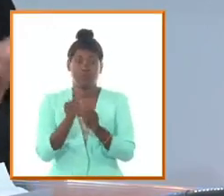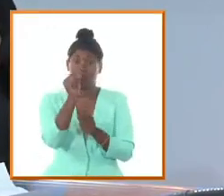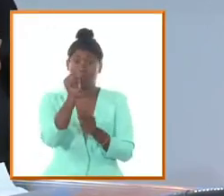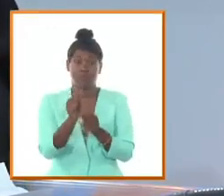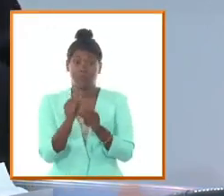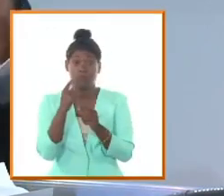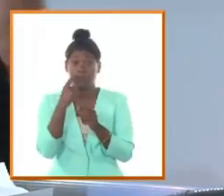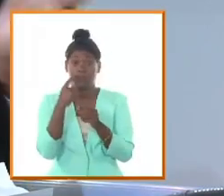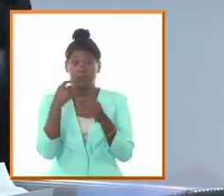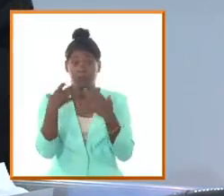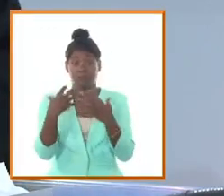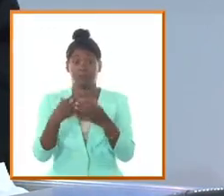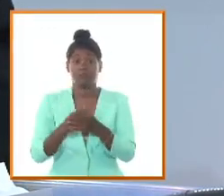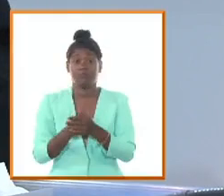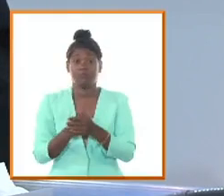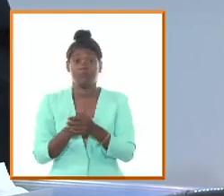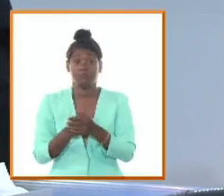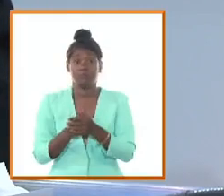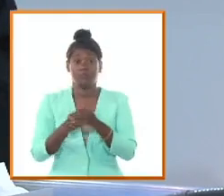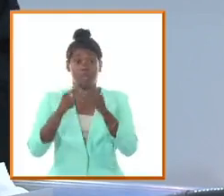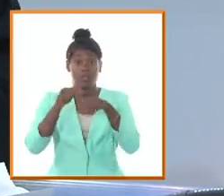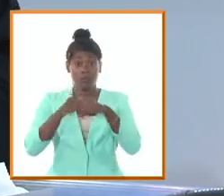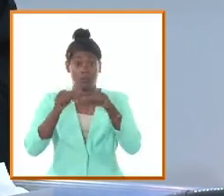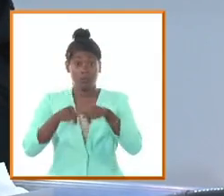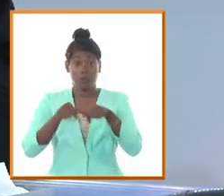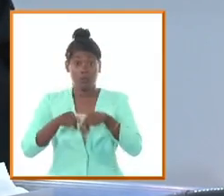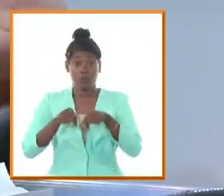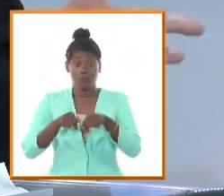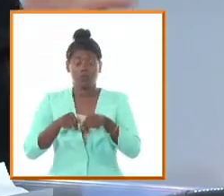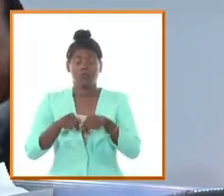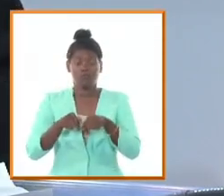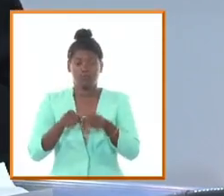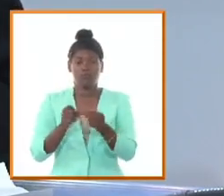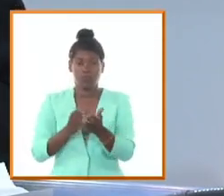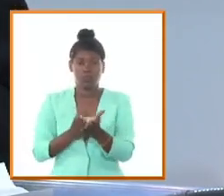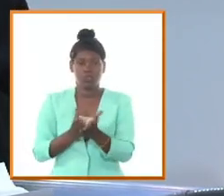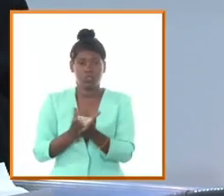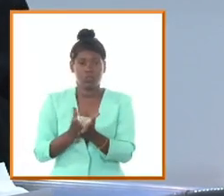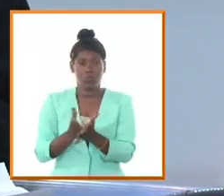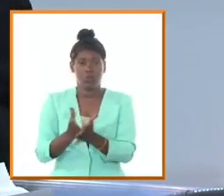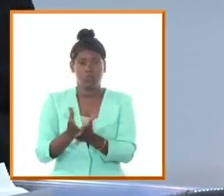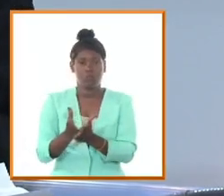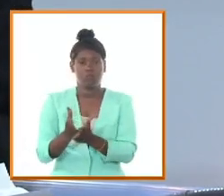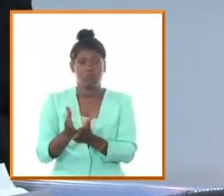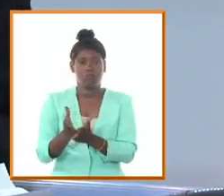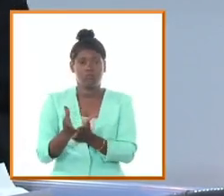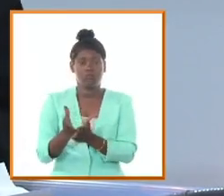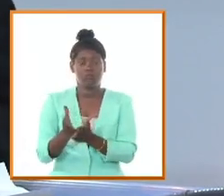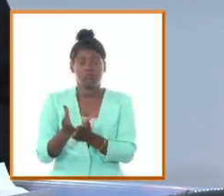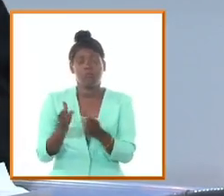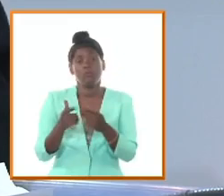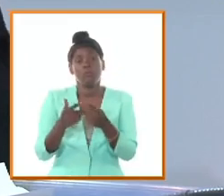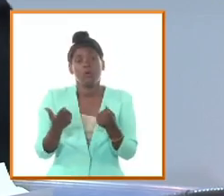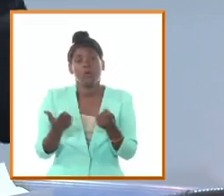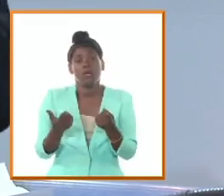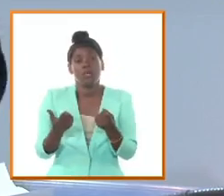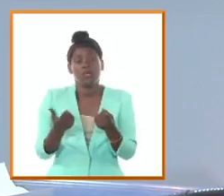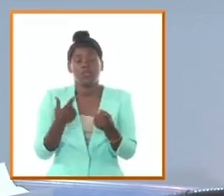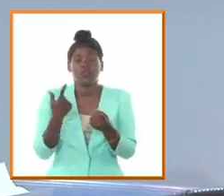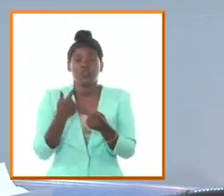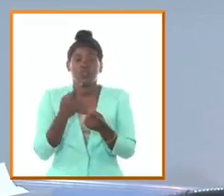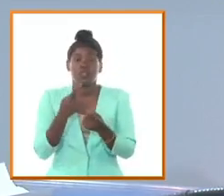que entonces y hoy sigue siendo cuando se habla del amor y de la pareja